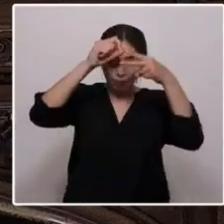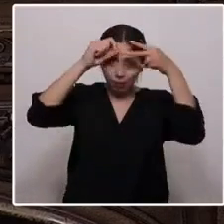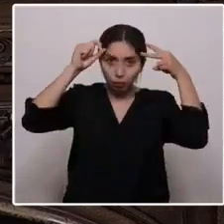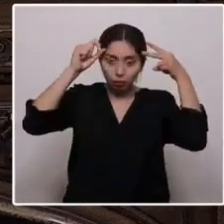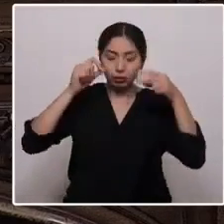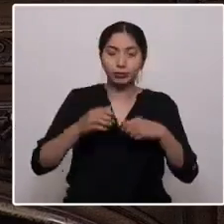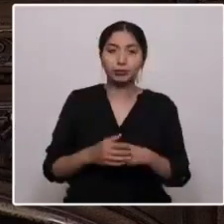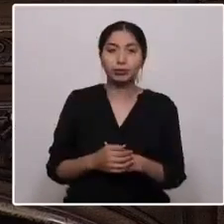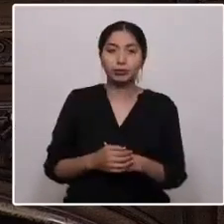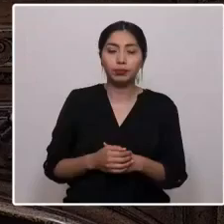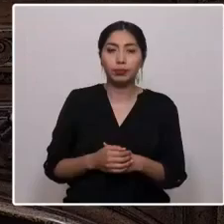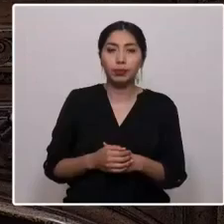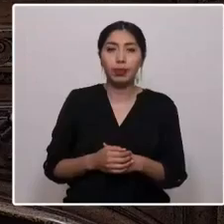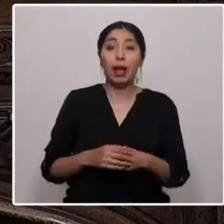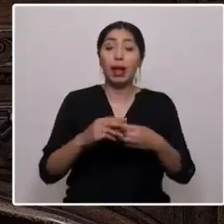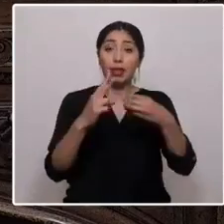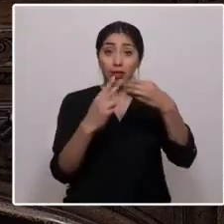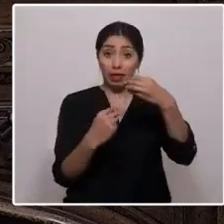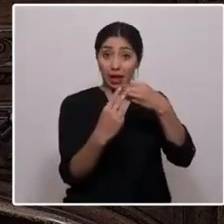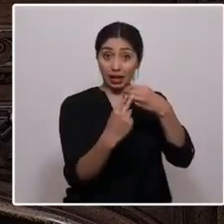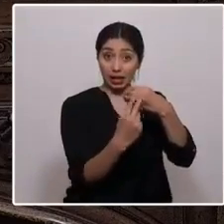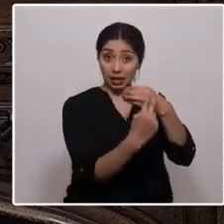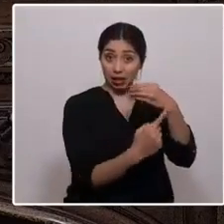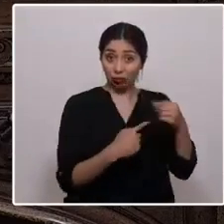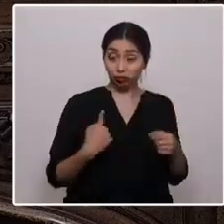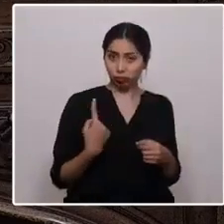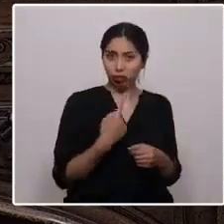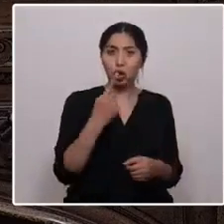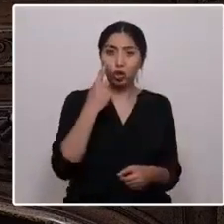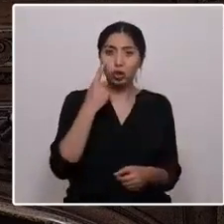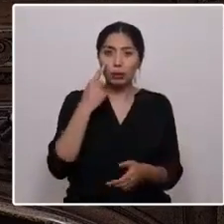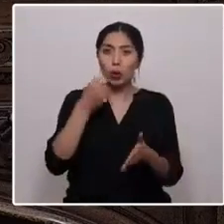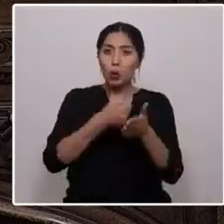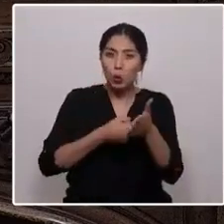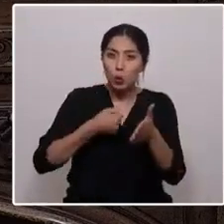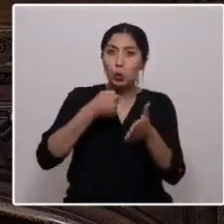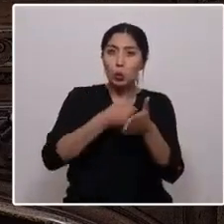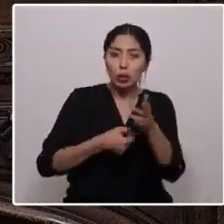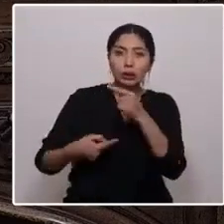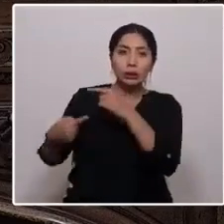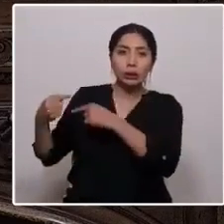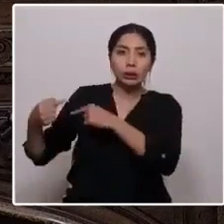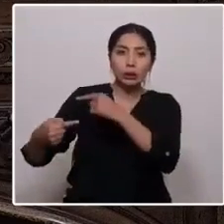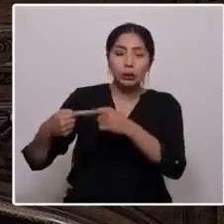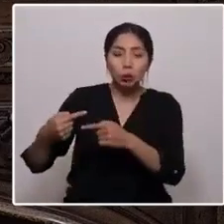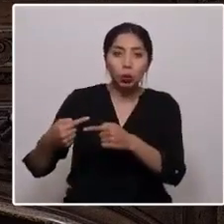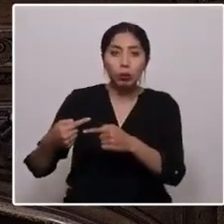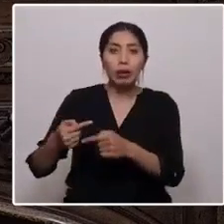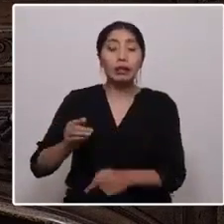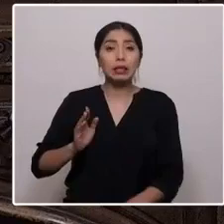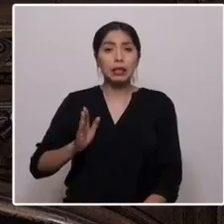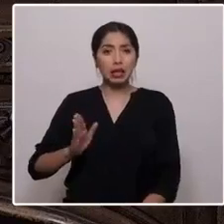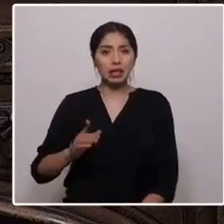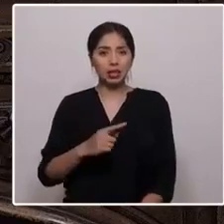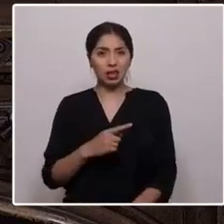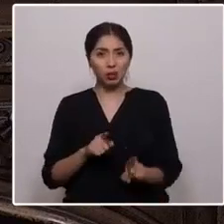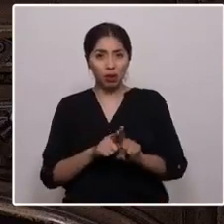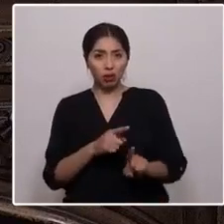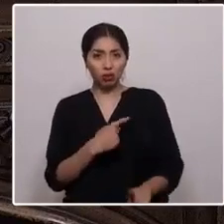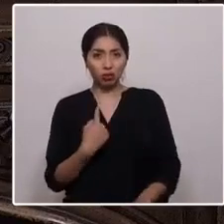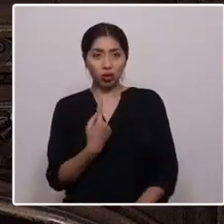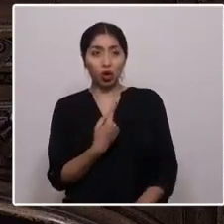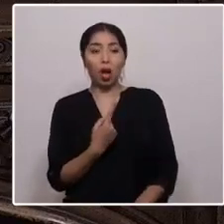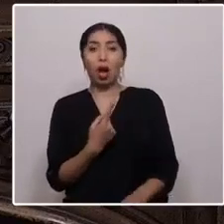Los Diaguitas conocemos la lucha histórica como nación ancestral para no seguir siendo considerado especie de museo